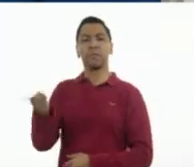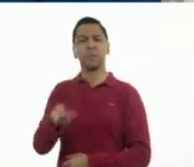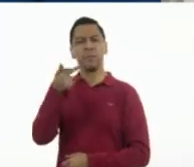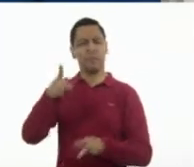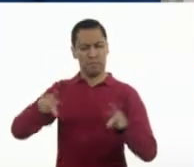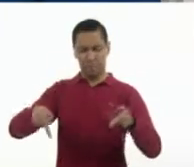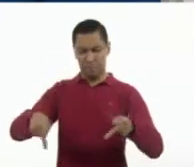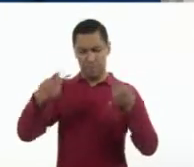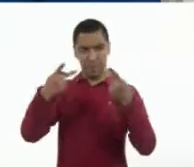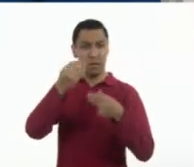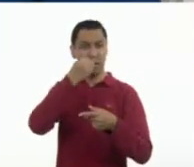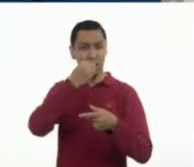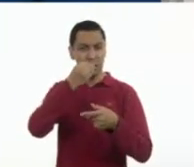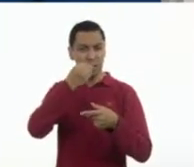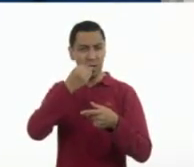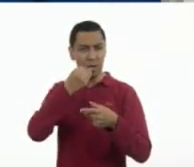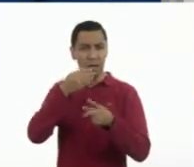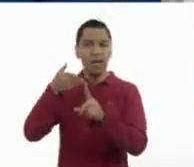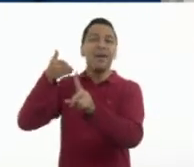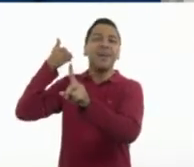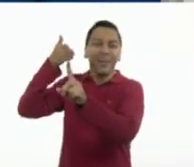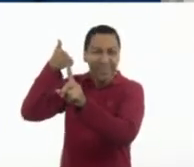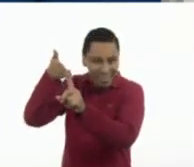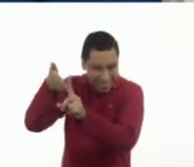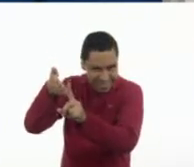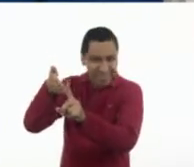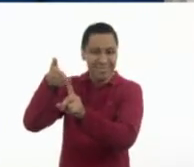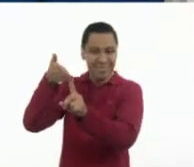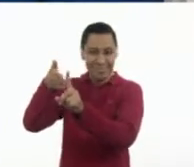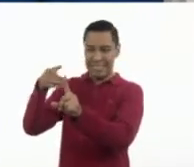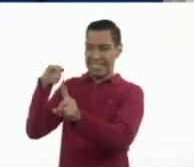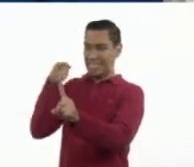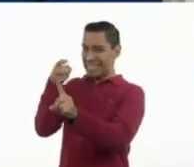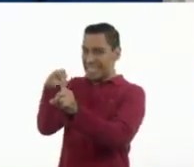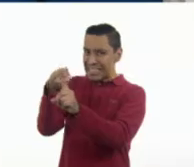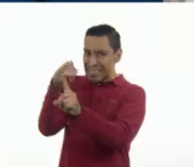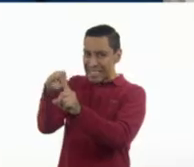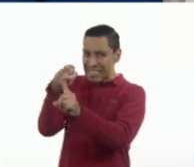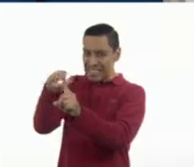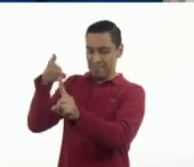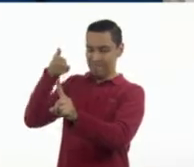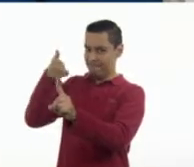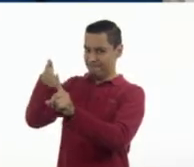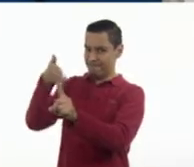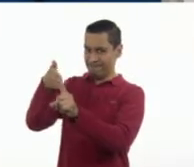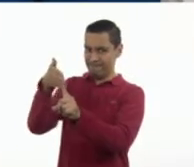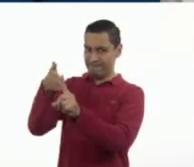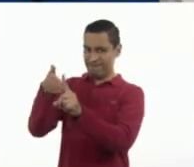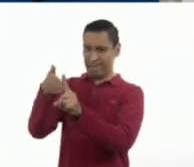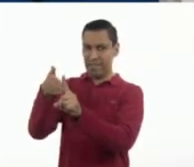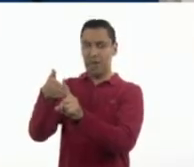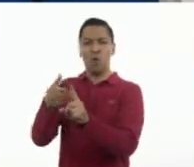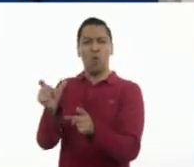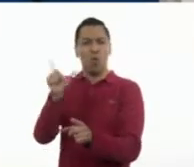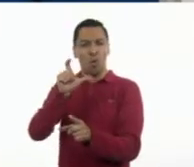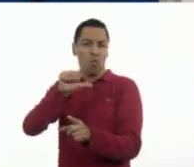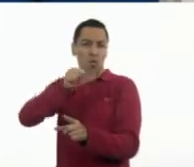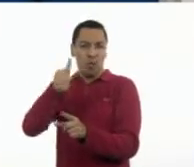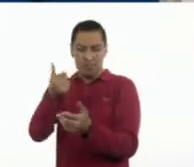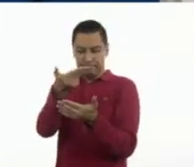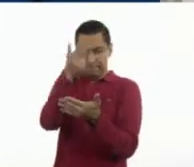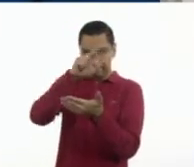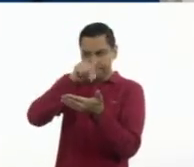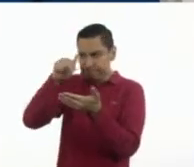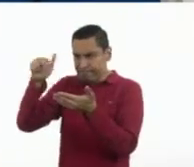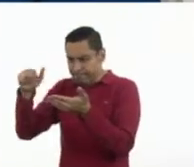Venta de comida es el propósito, precisamente. Diste dos respuestas en una frase. En estos anuncios hechos a mano, lo que quieren ofrecer